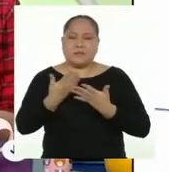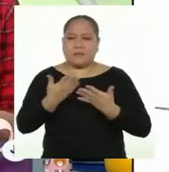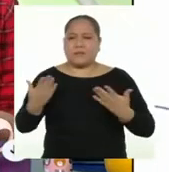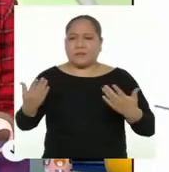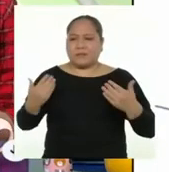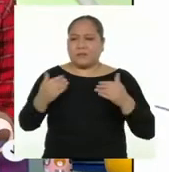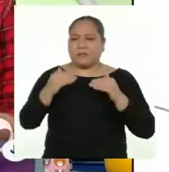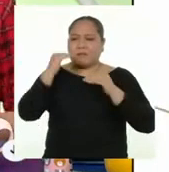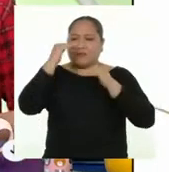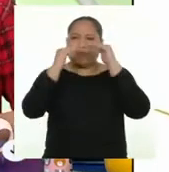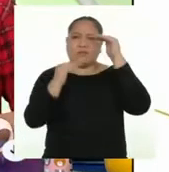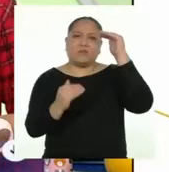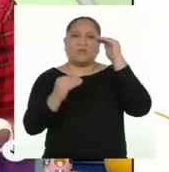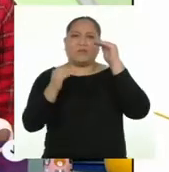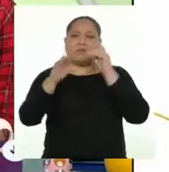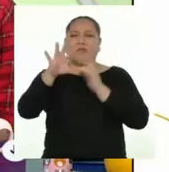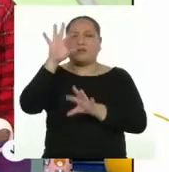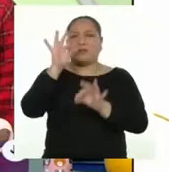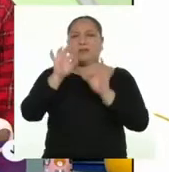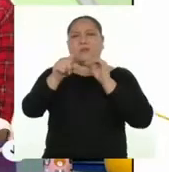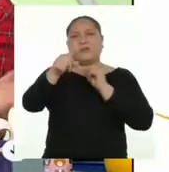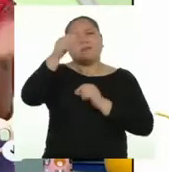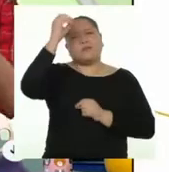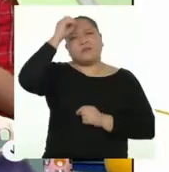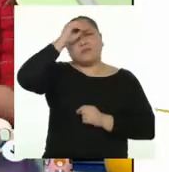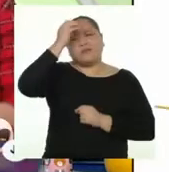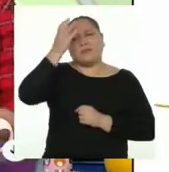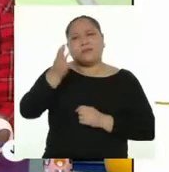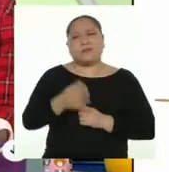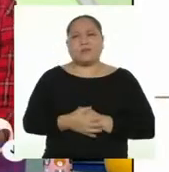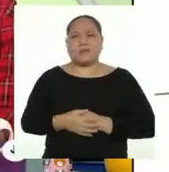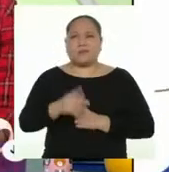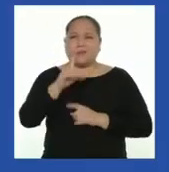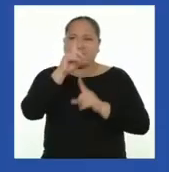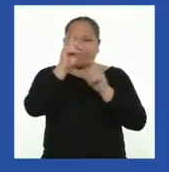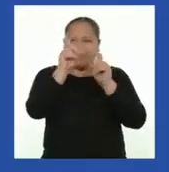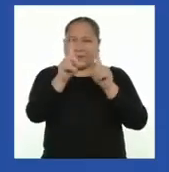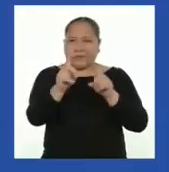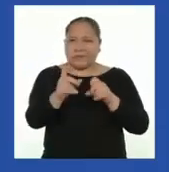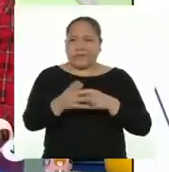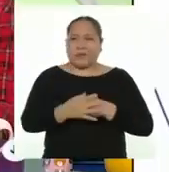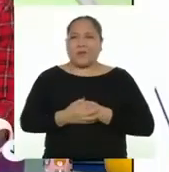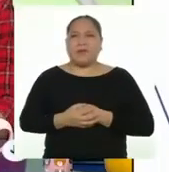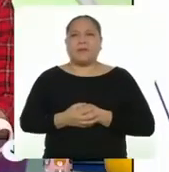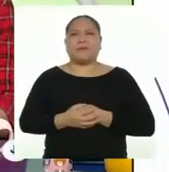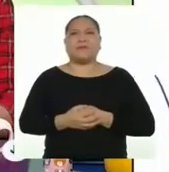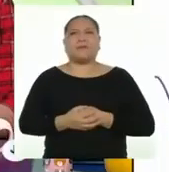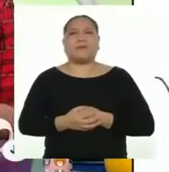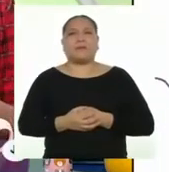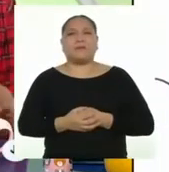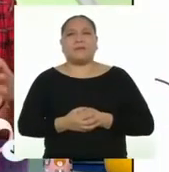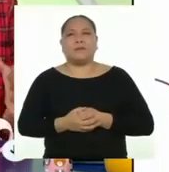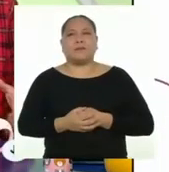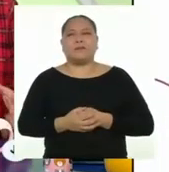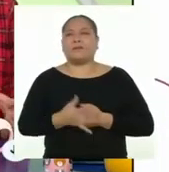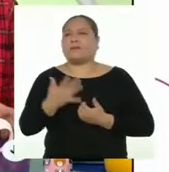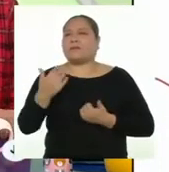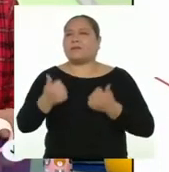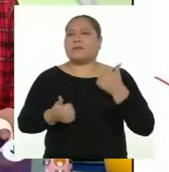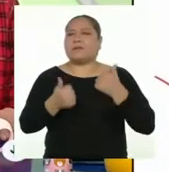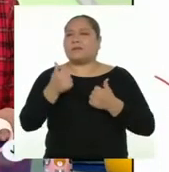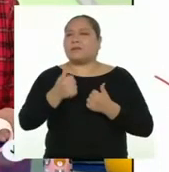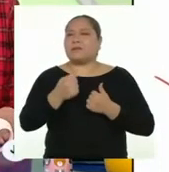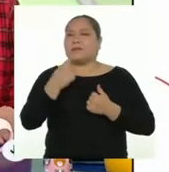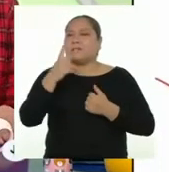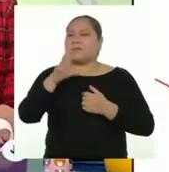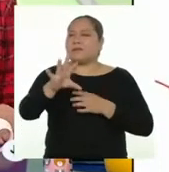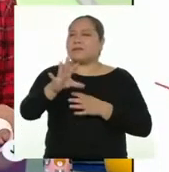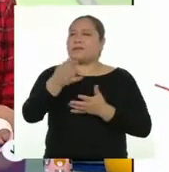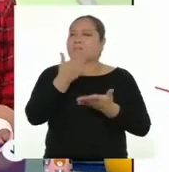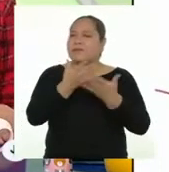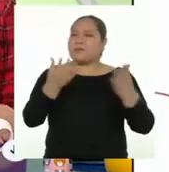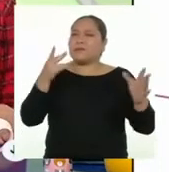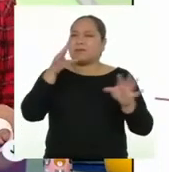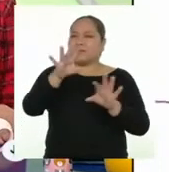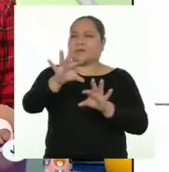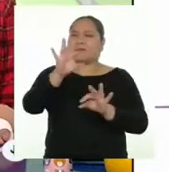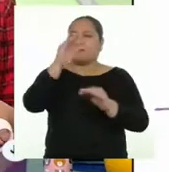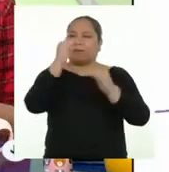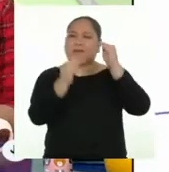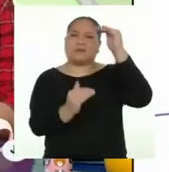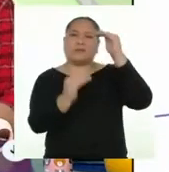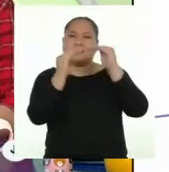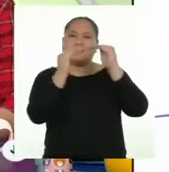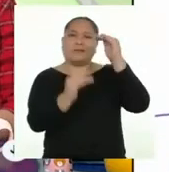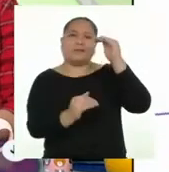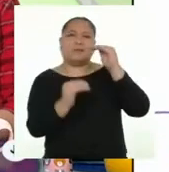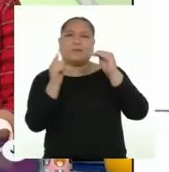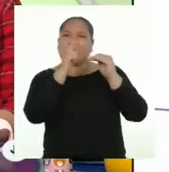desigual encontraron y qué opinan de ello. Vamos con las preguntas. ¿Qué situaciones de desigualdad o de falta